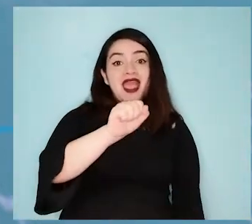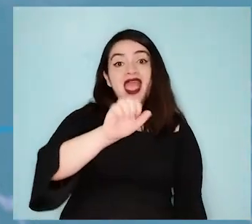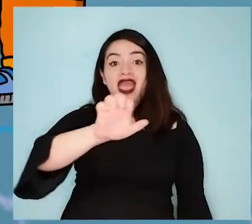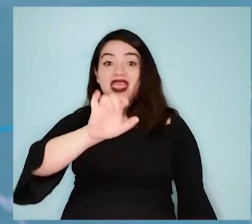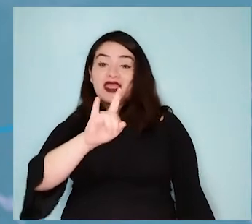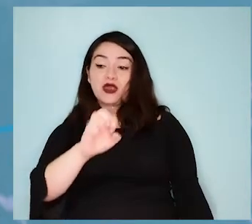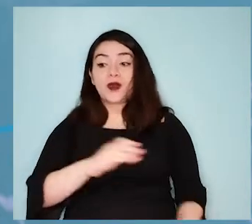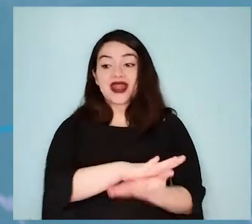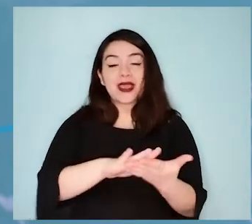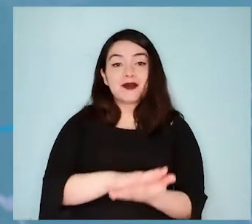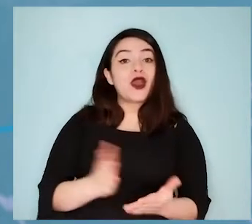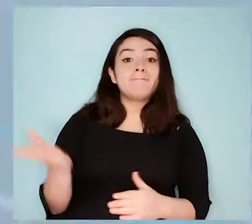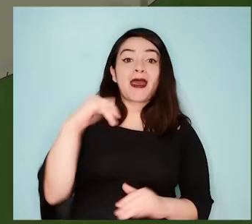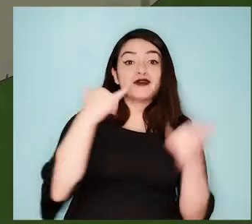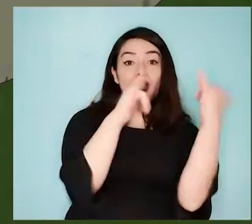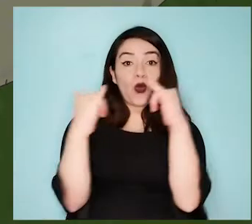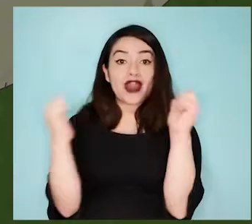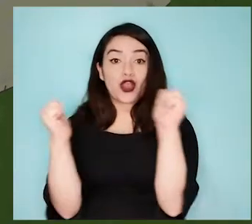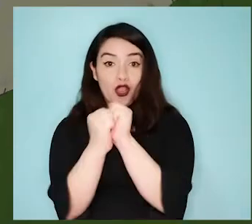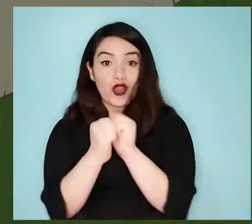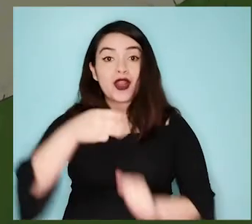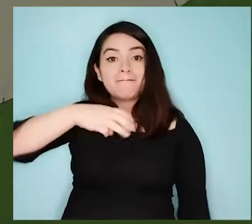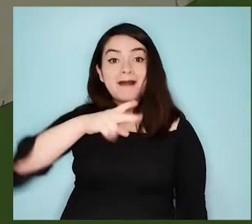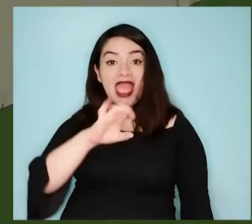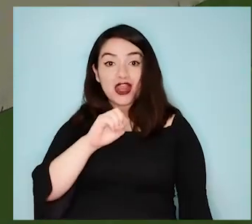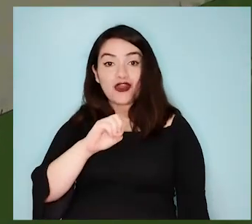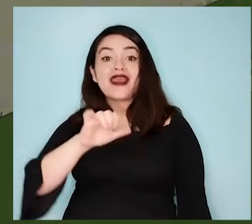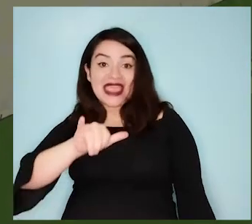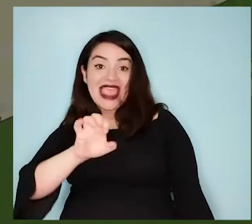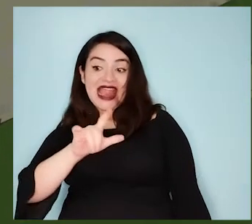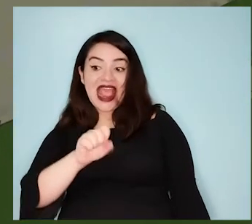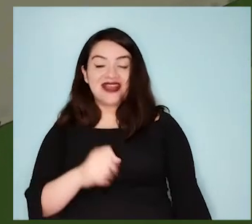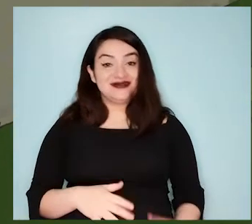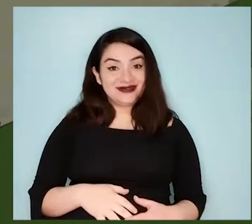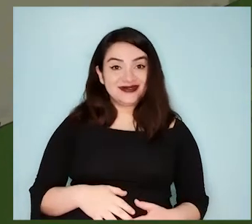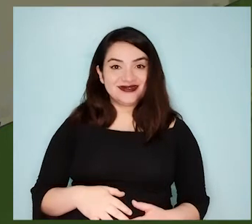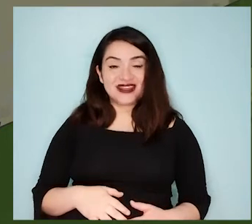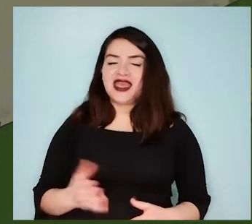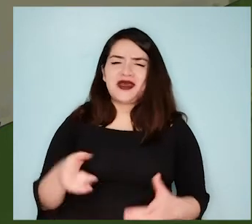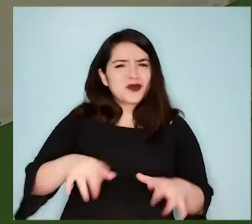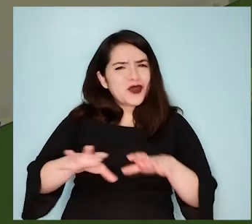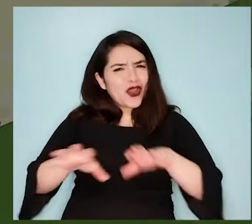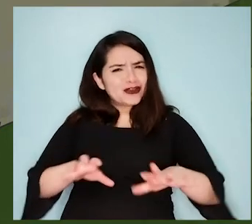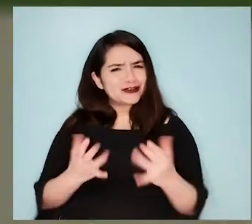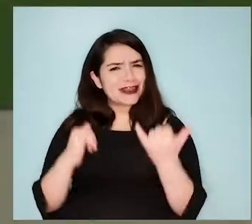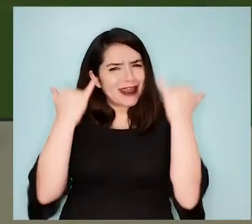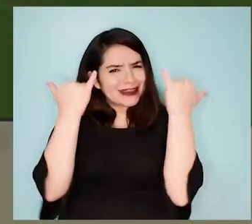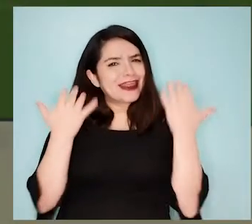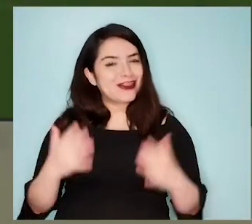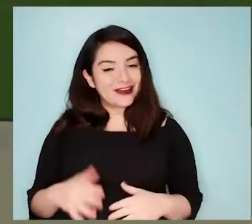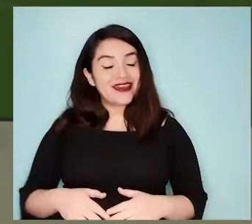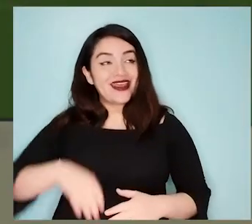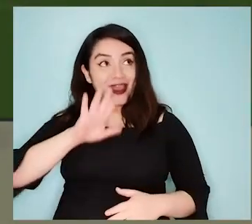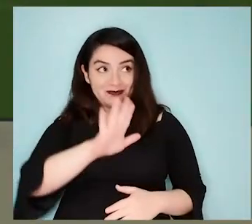¡Bimis, Kijigir, Kin, Mario y Ela! ¡Ah! ¡Aza parda abartada! ¡Hasta casa! ¡Ja, ja, ja! Ya, me